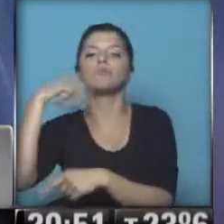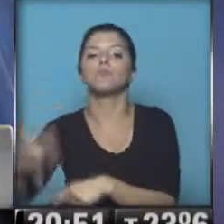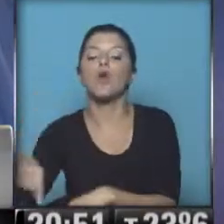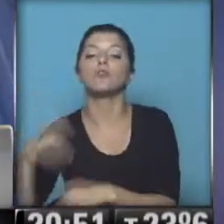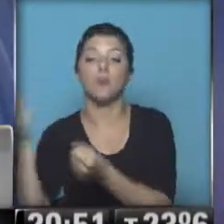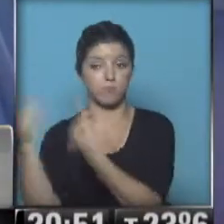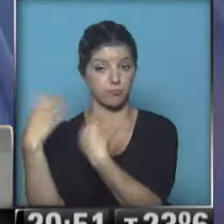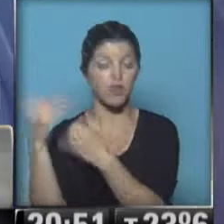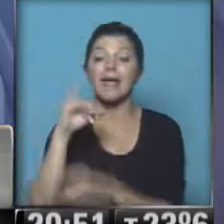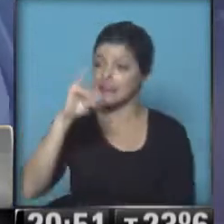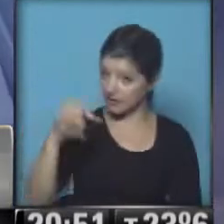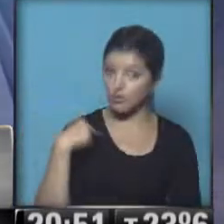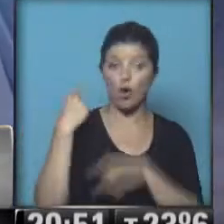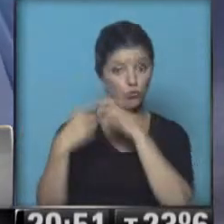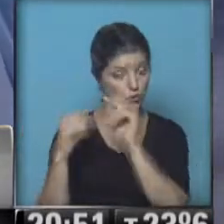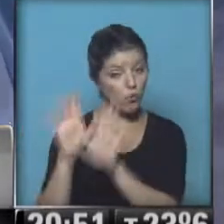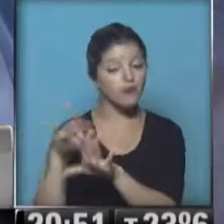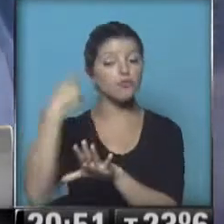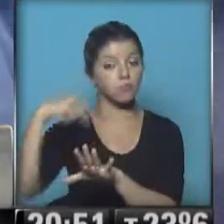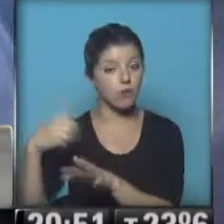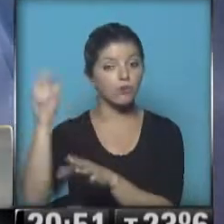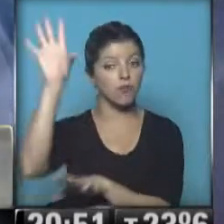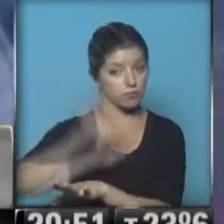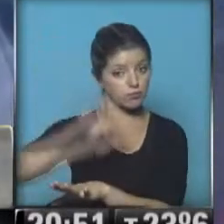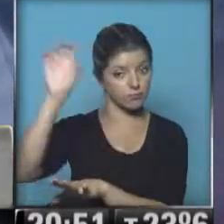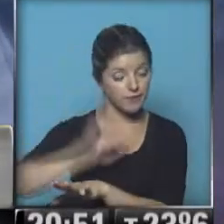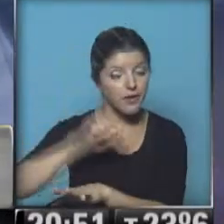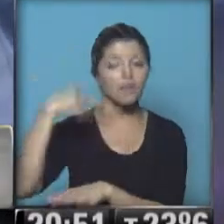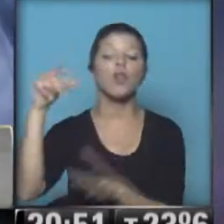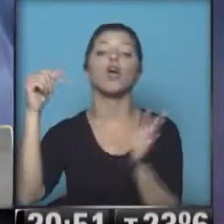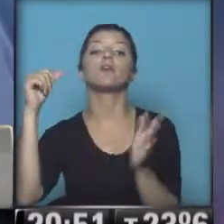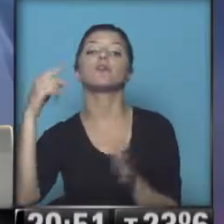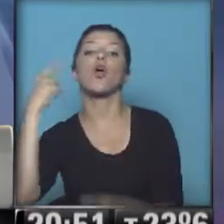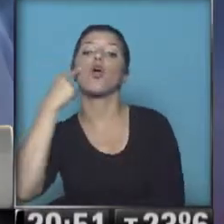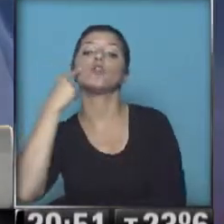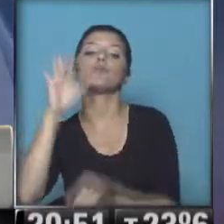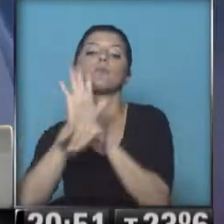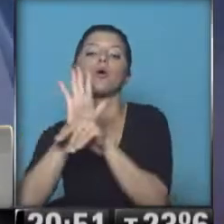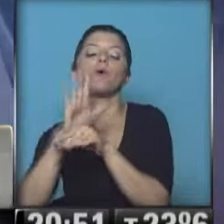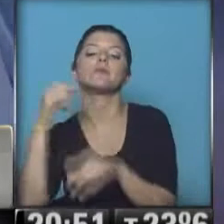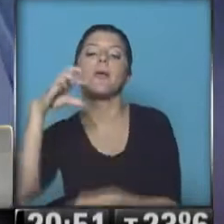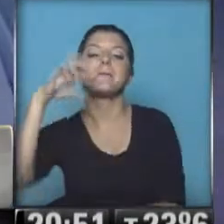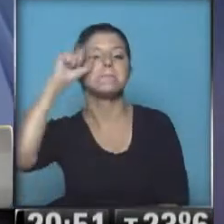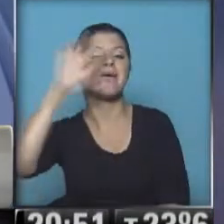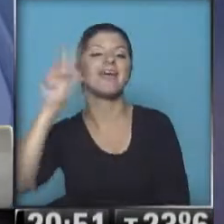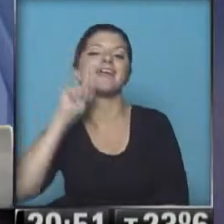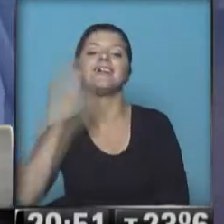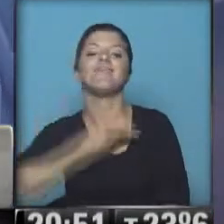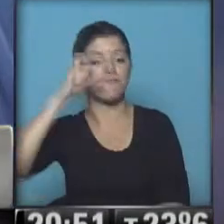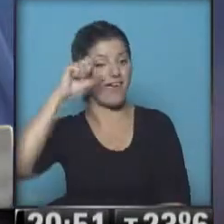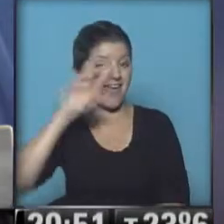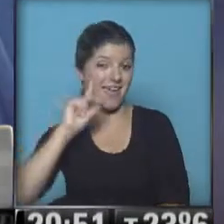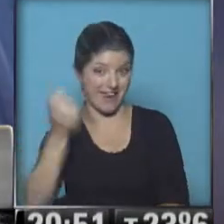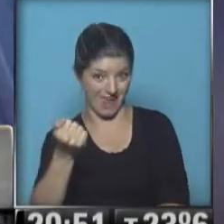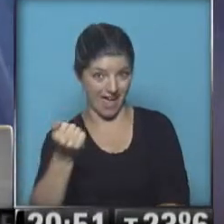que lo siguen siendo la mayoría de los países que están en lo que se llama periferia. De todas maneras, plantear este tema a